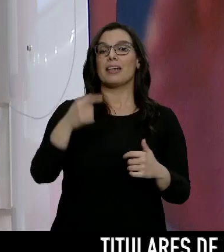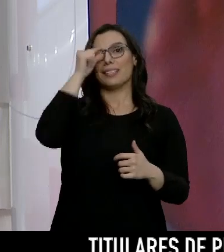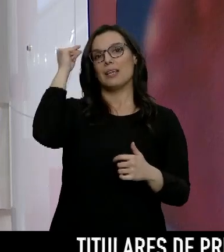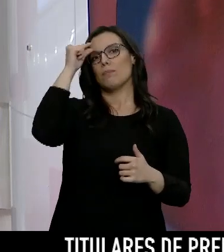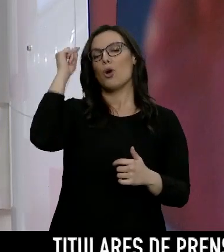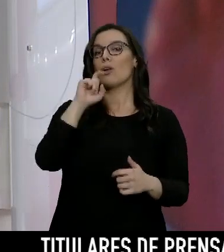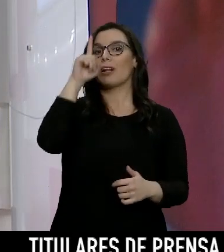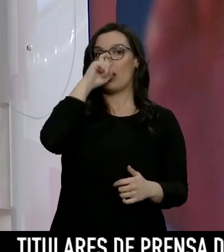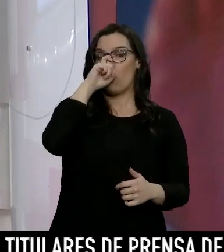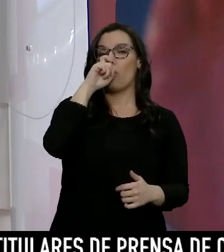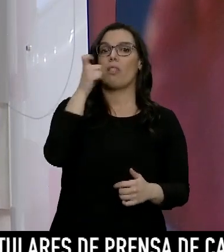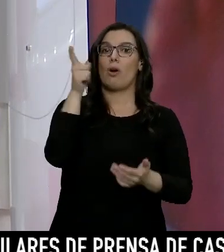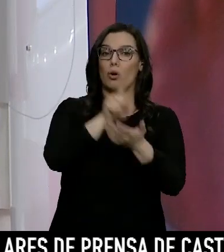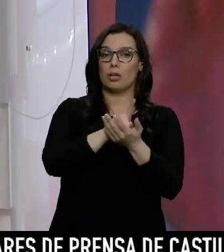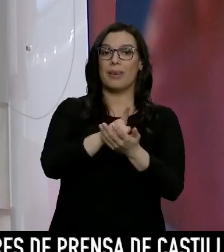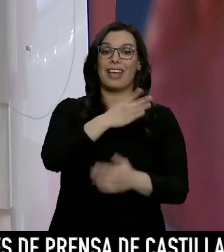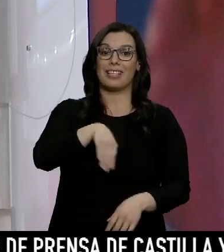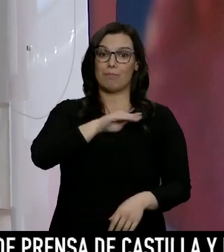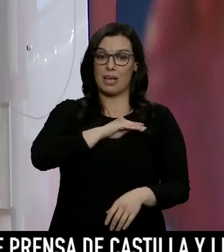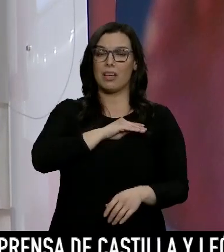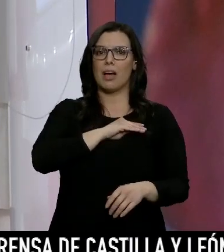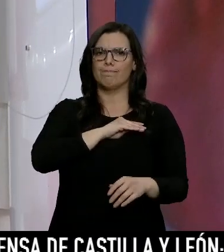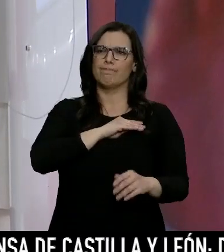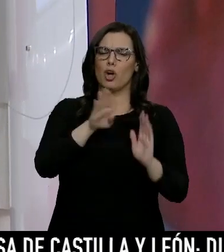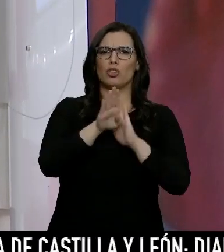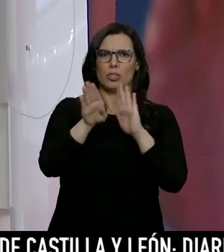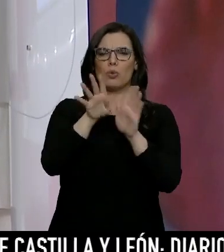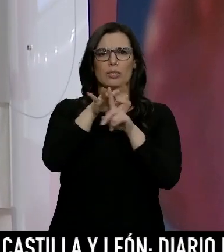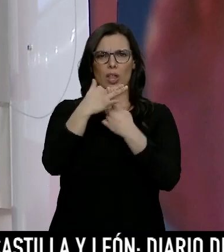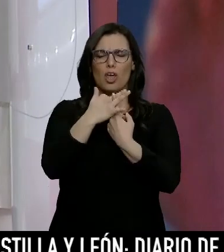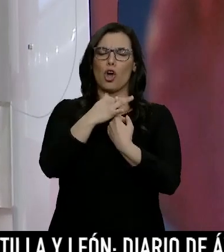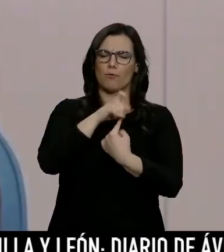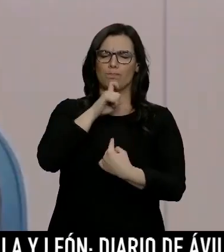volvió a recordar que nuestro país sigue estando en una situación complicada.